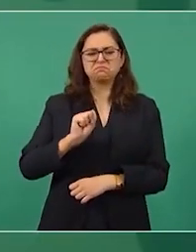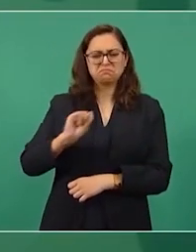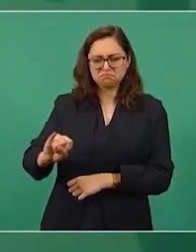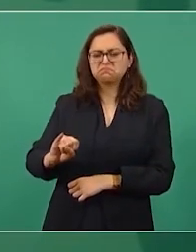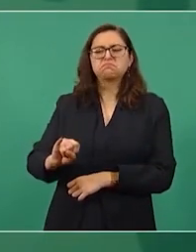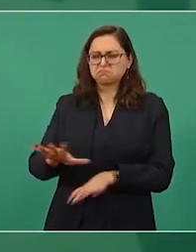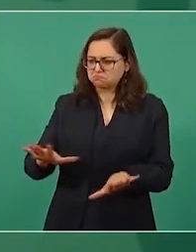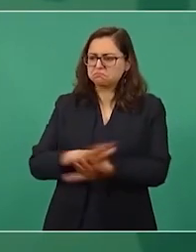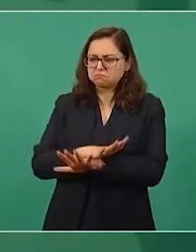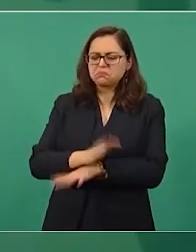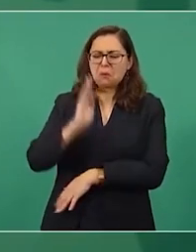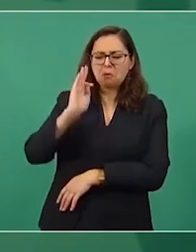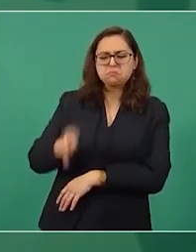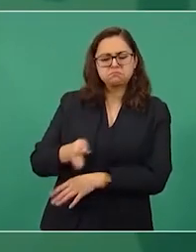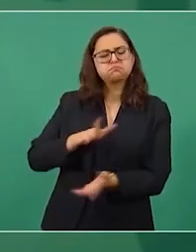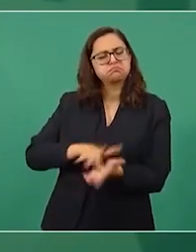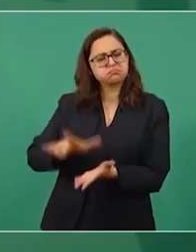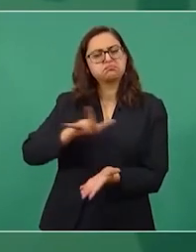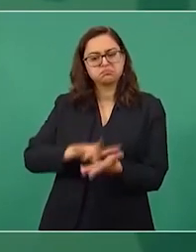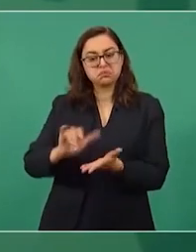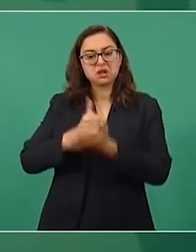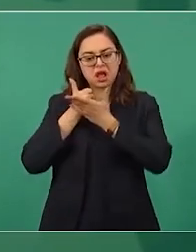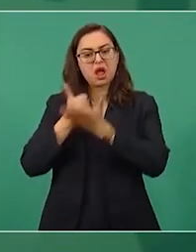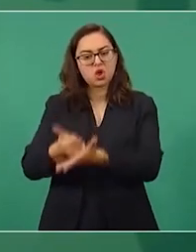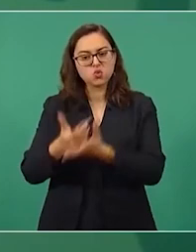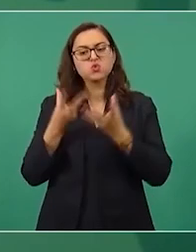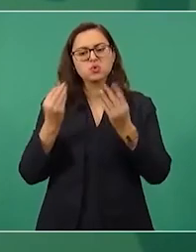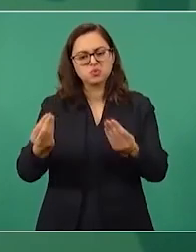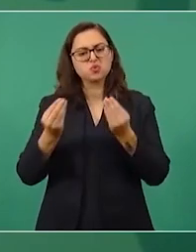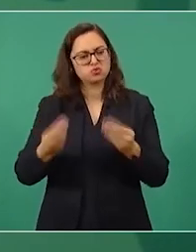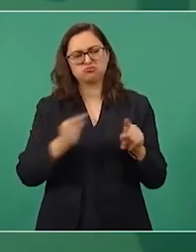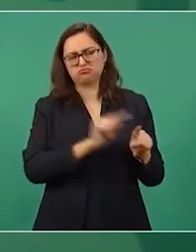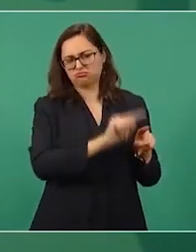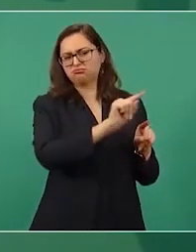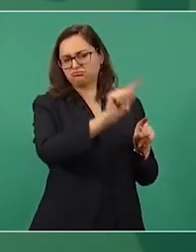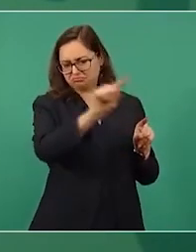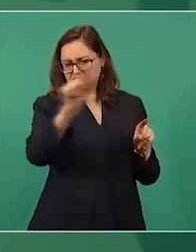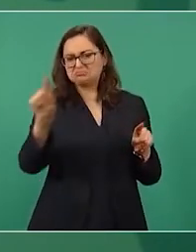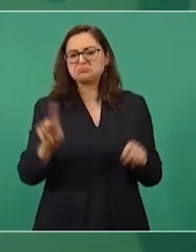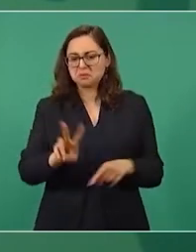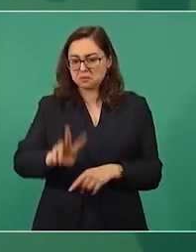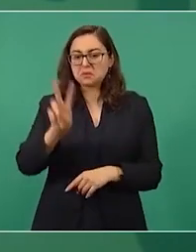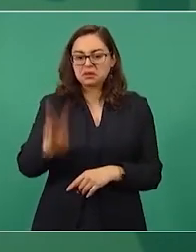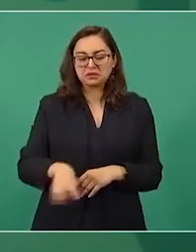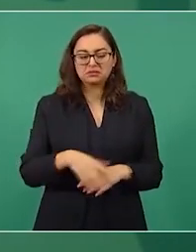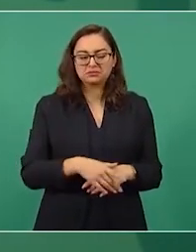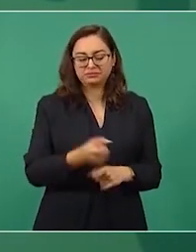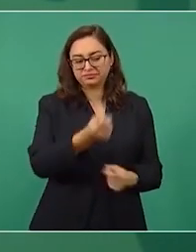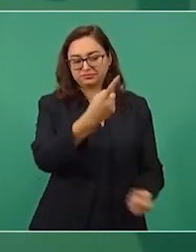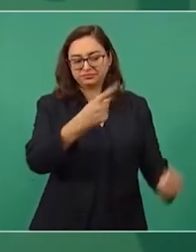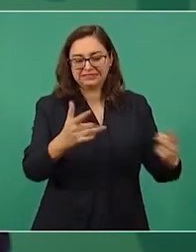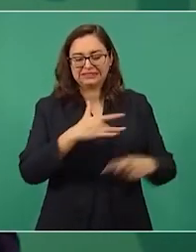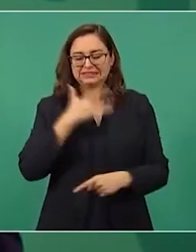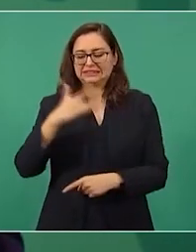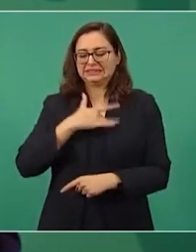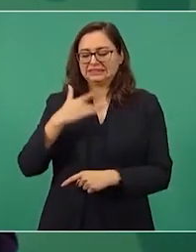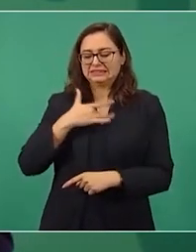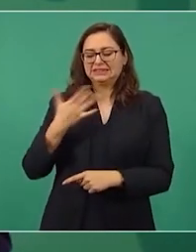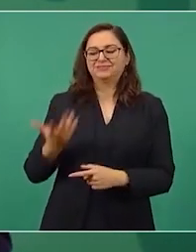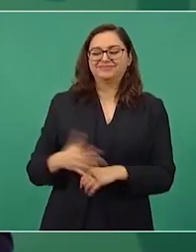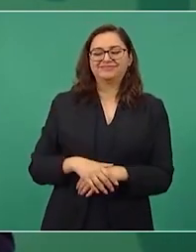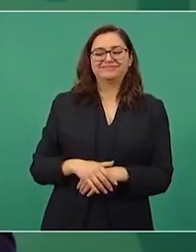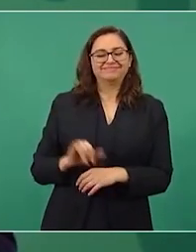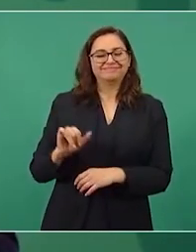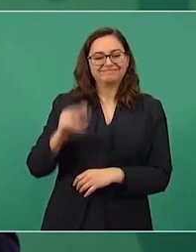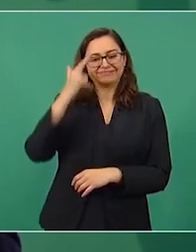están ayudando. Y hay algunos que se arrepienten y